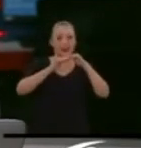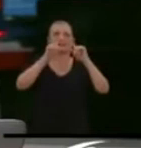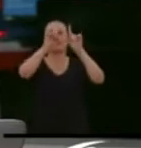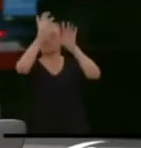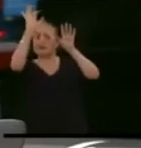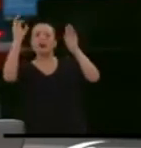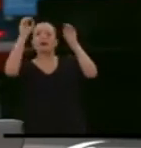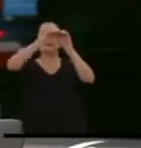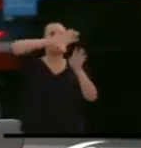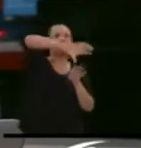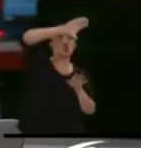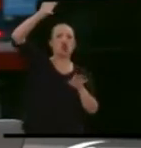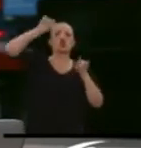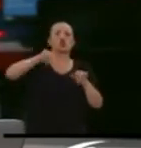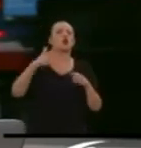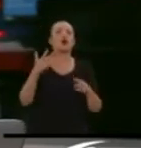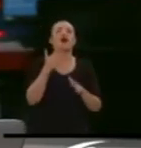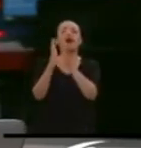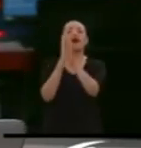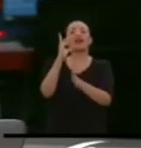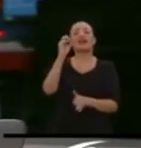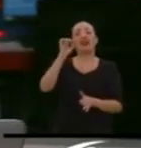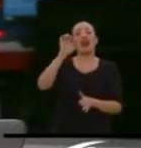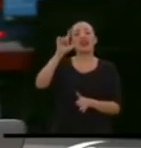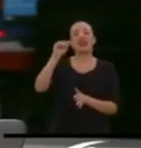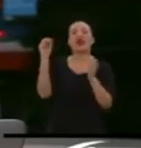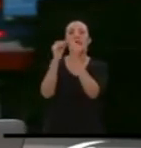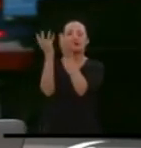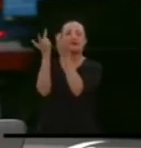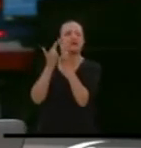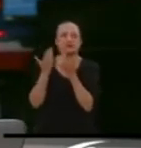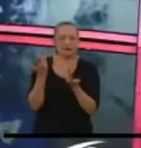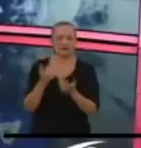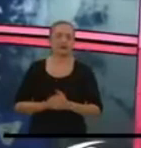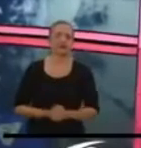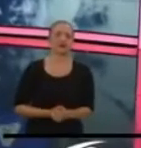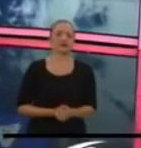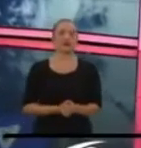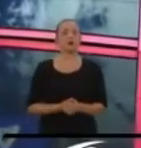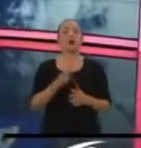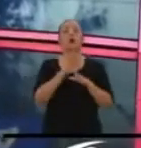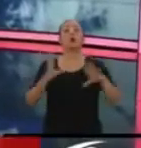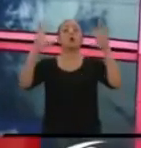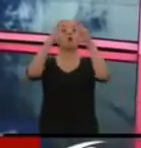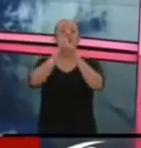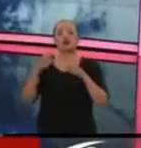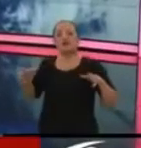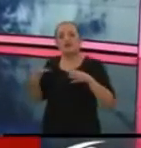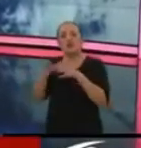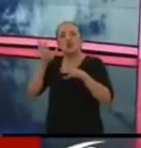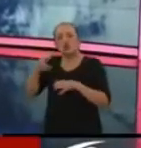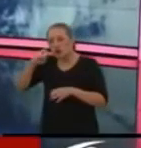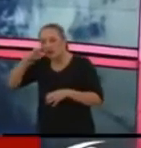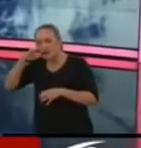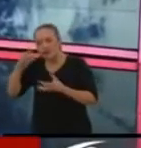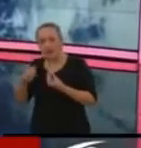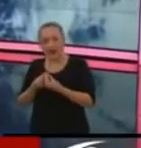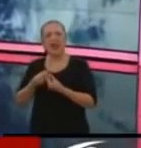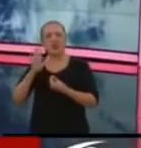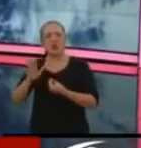dirección